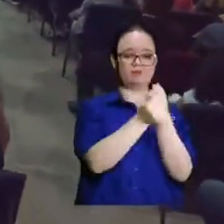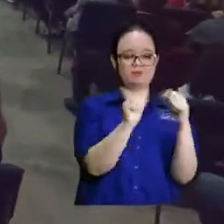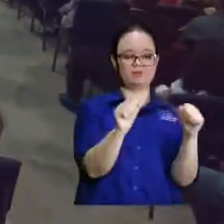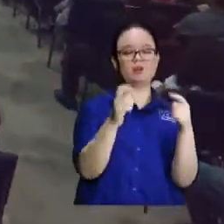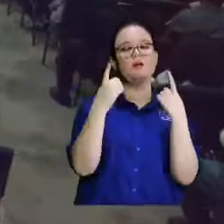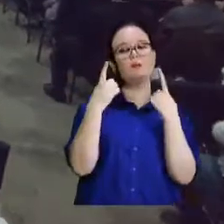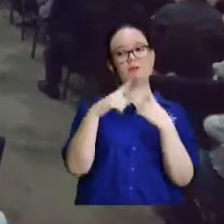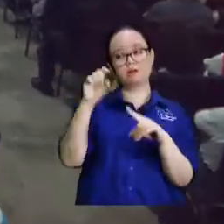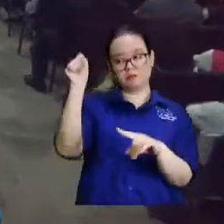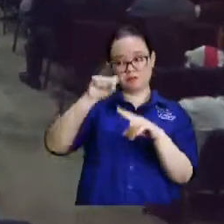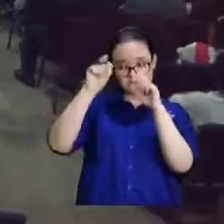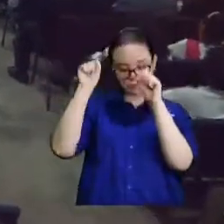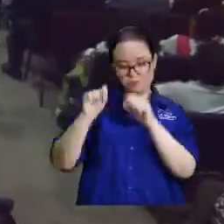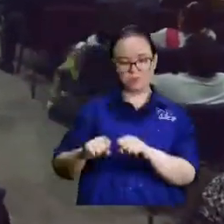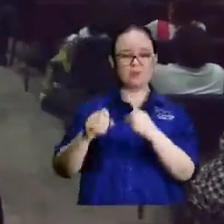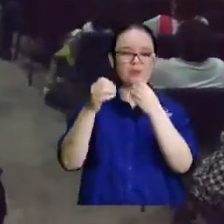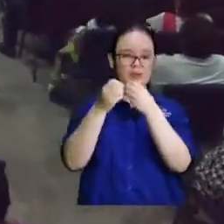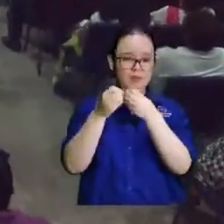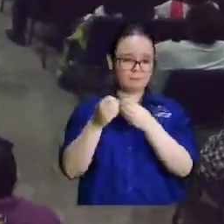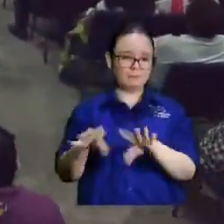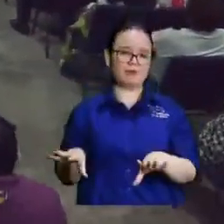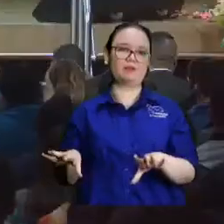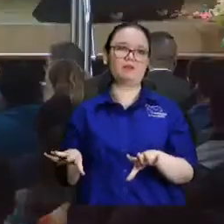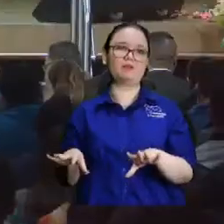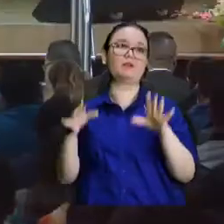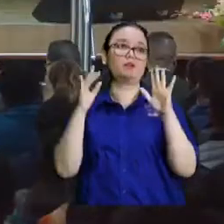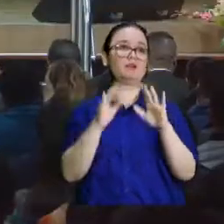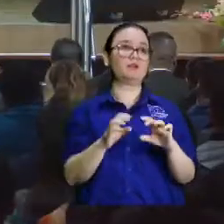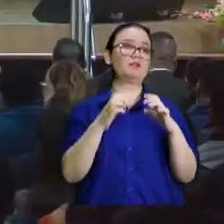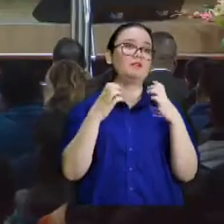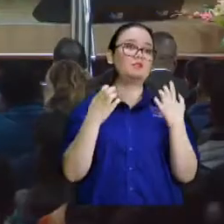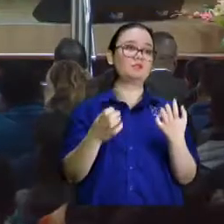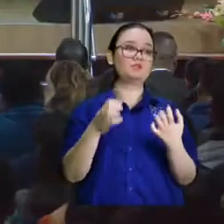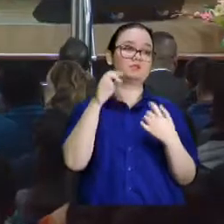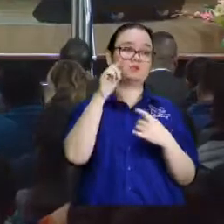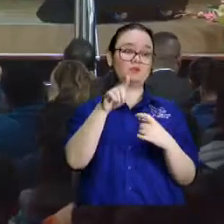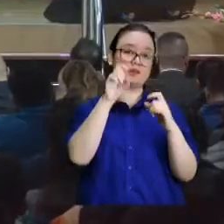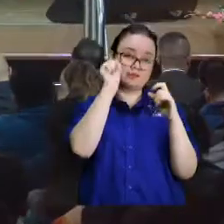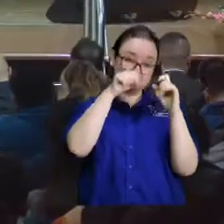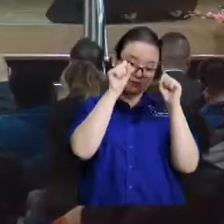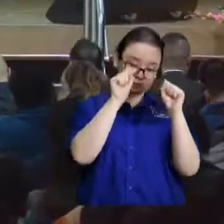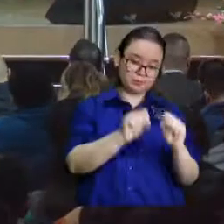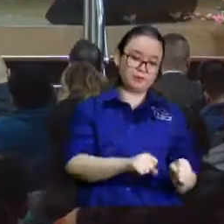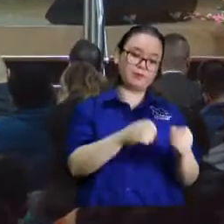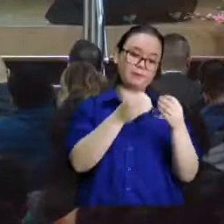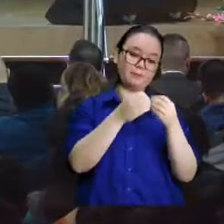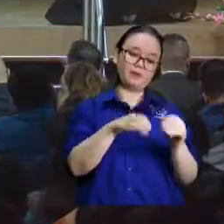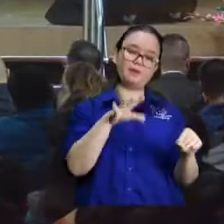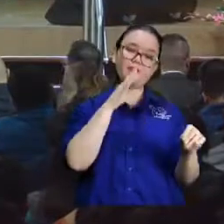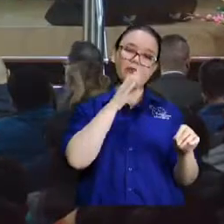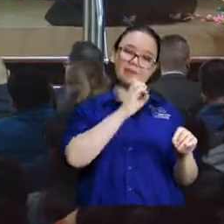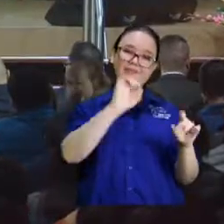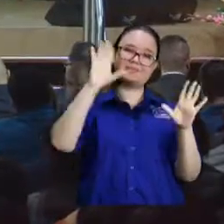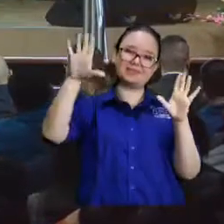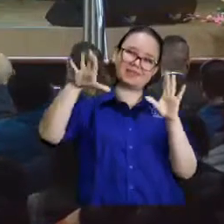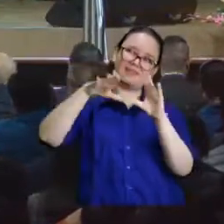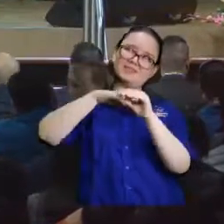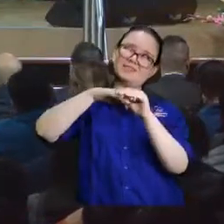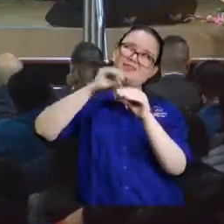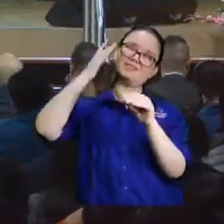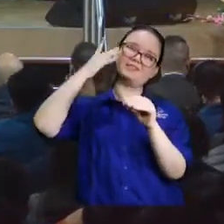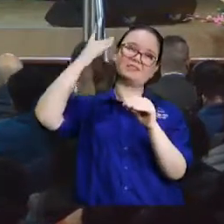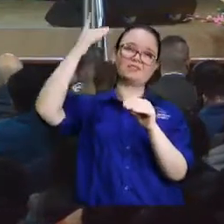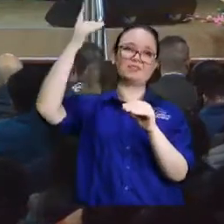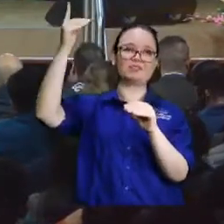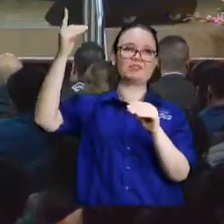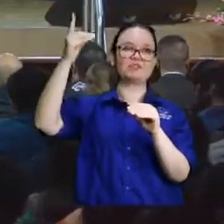primero que se va a perder es casarse ahora su pastor ya